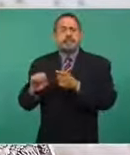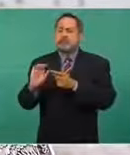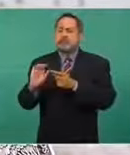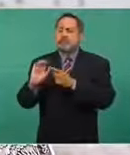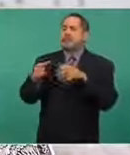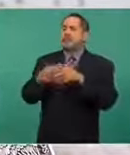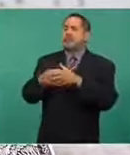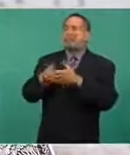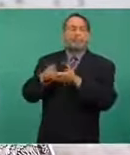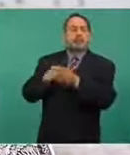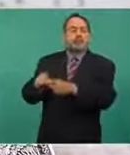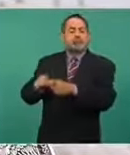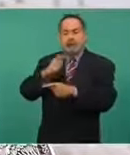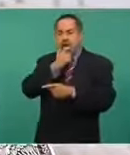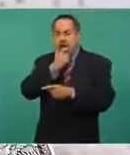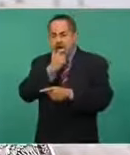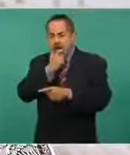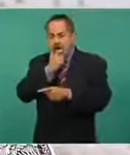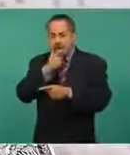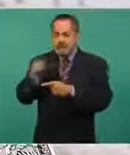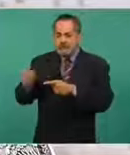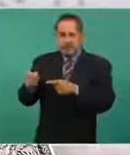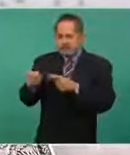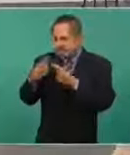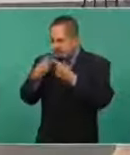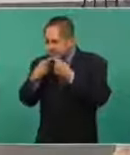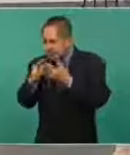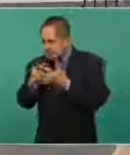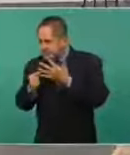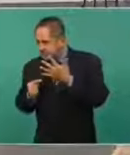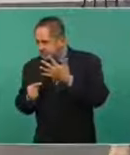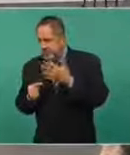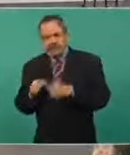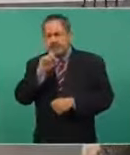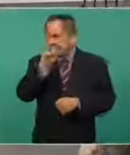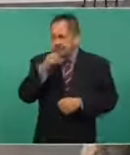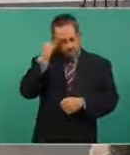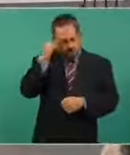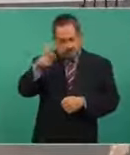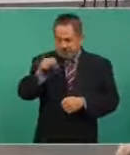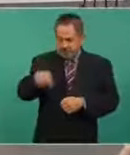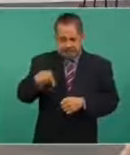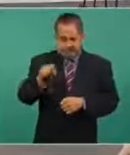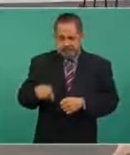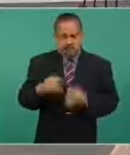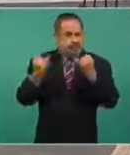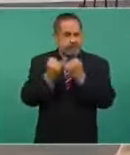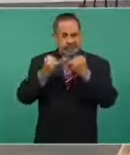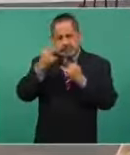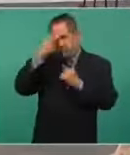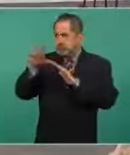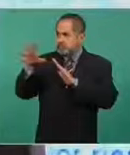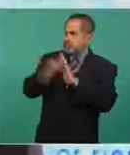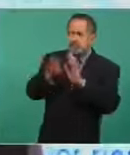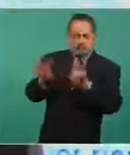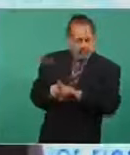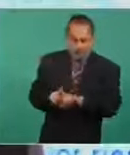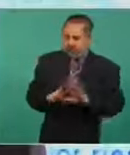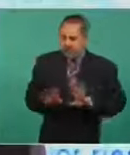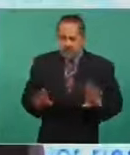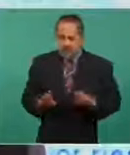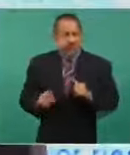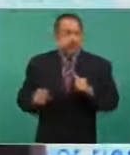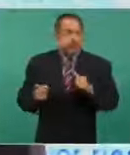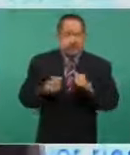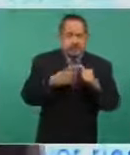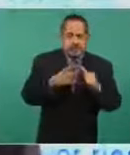Conjunta de Inmunización del Reino Unido de la Gran Bretaña, siguen manteniendo la misma postura, es la postura en México. Hay que seguir priorizando el